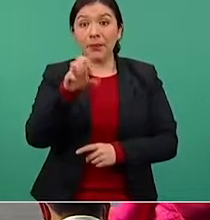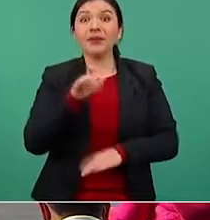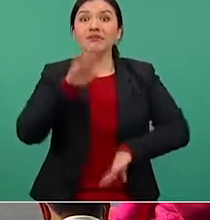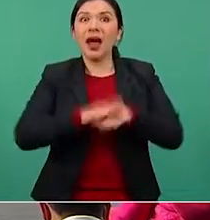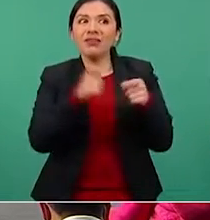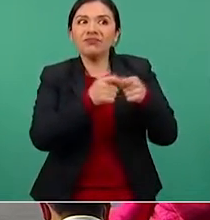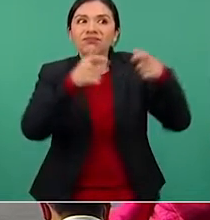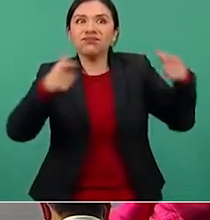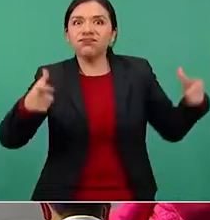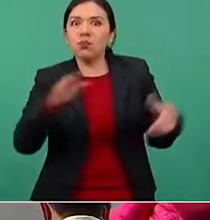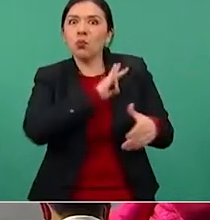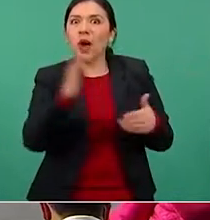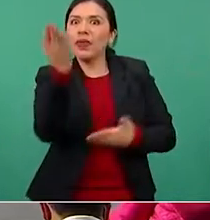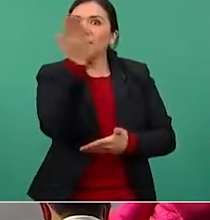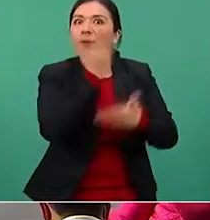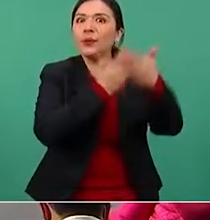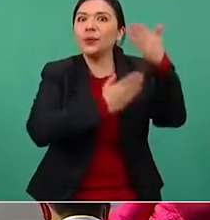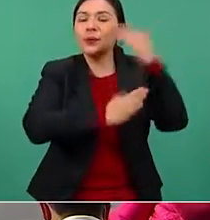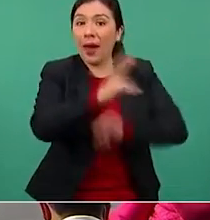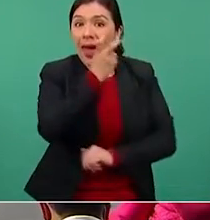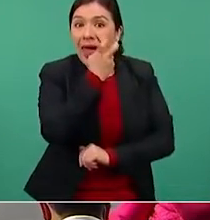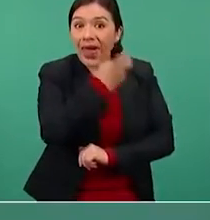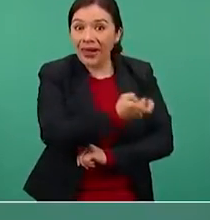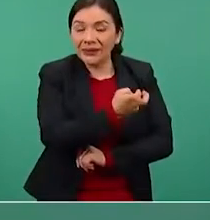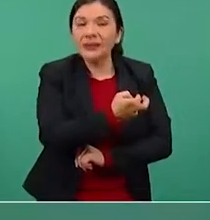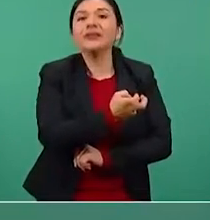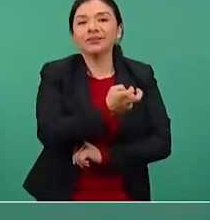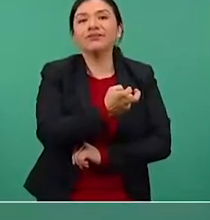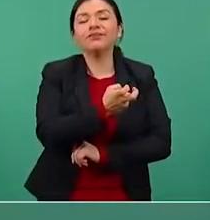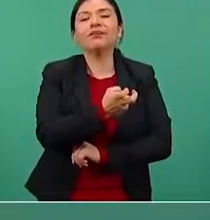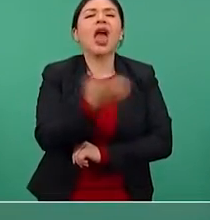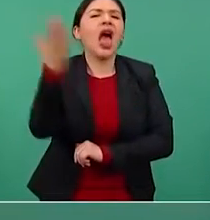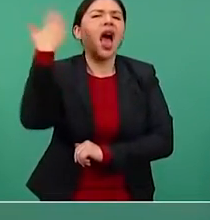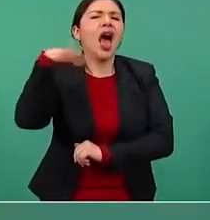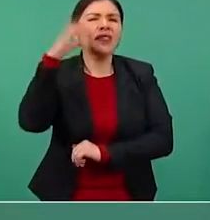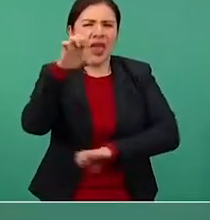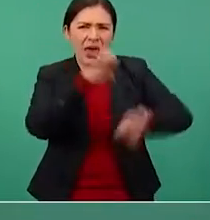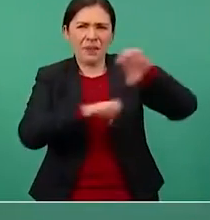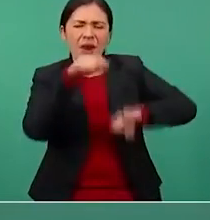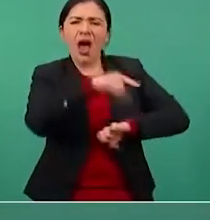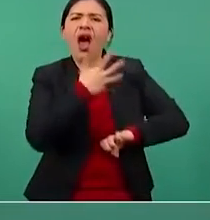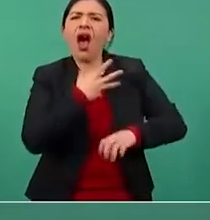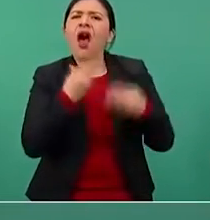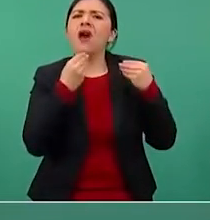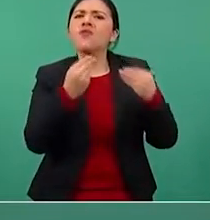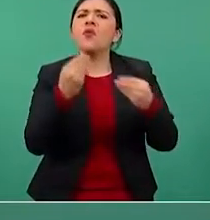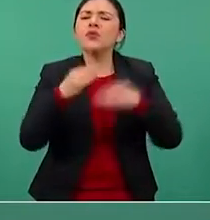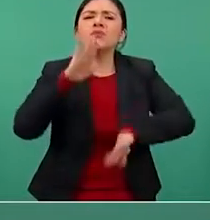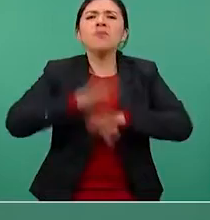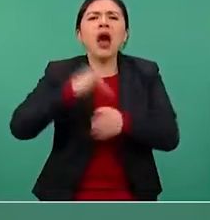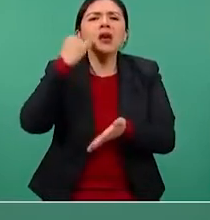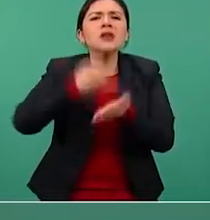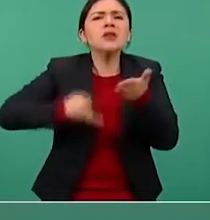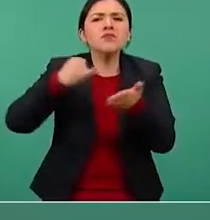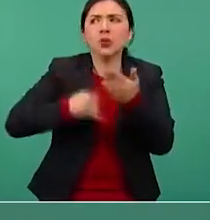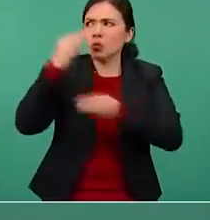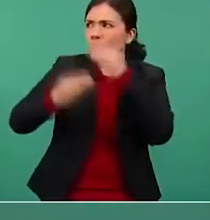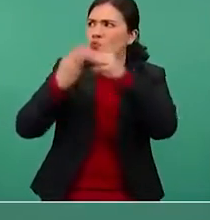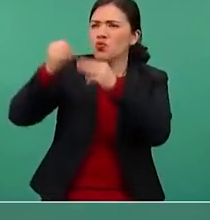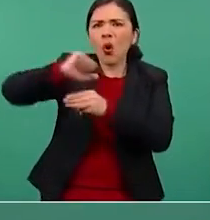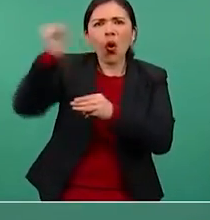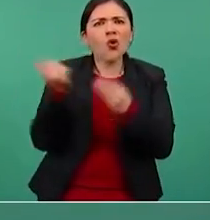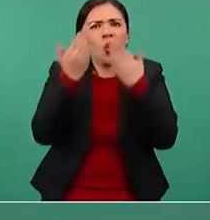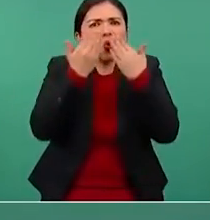que era la empresa con mayor carga impositiva en el mundo, esto también